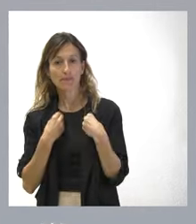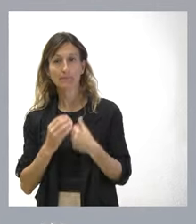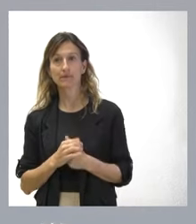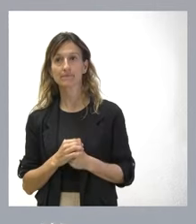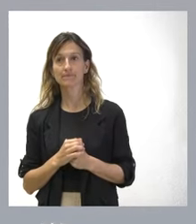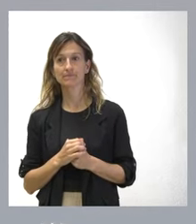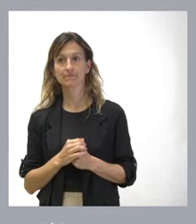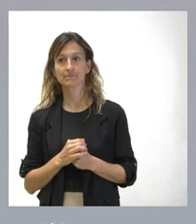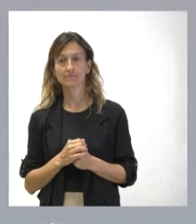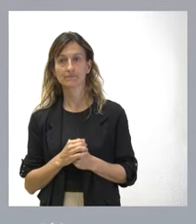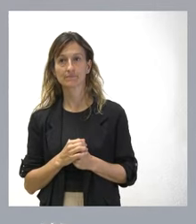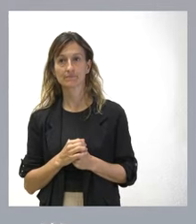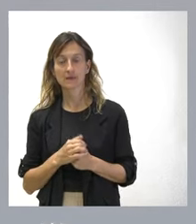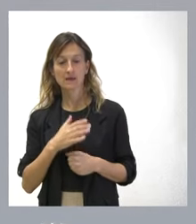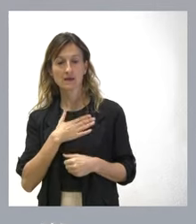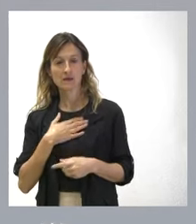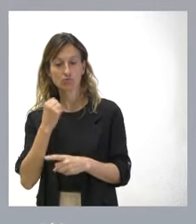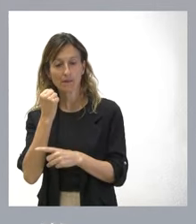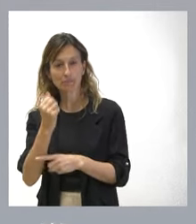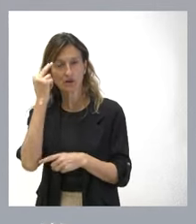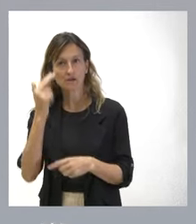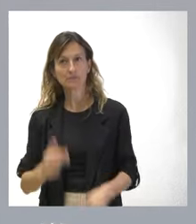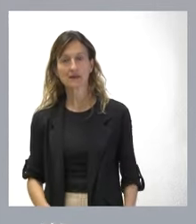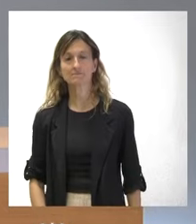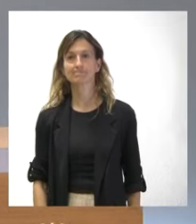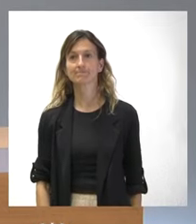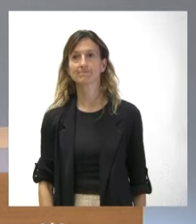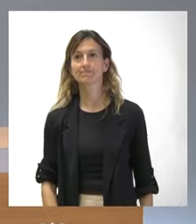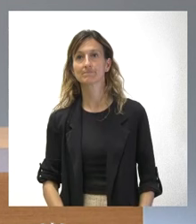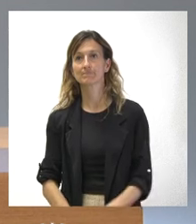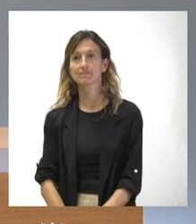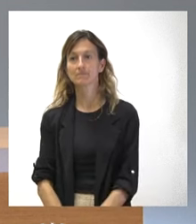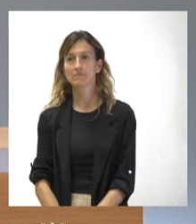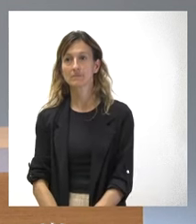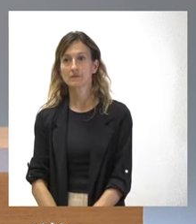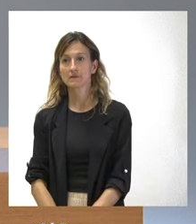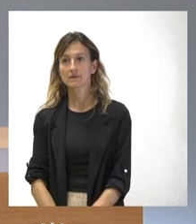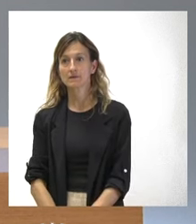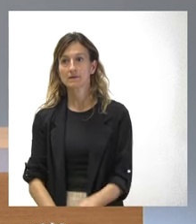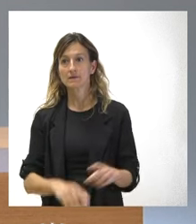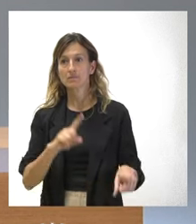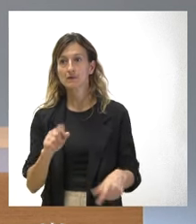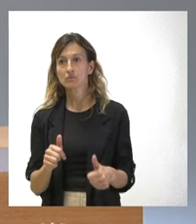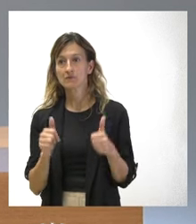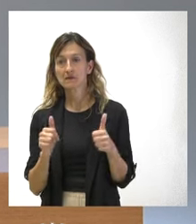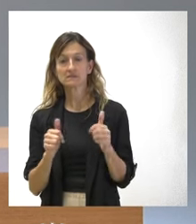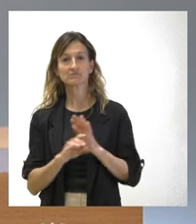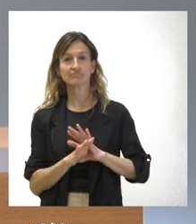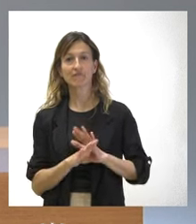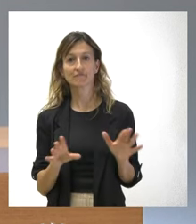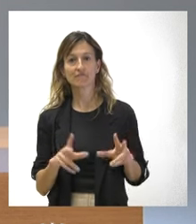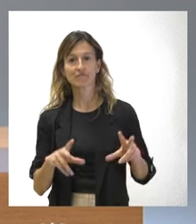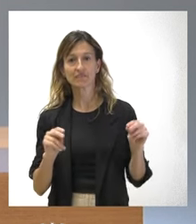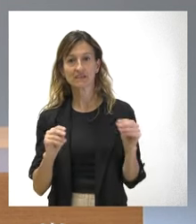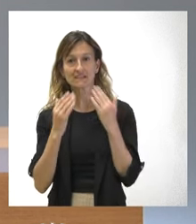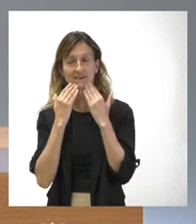elección nosotros la queremos apoyar y la queremos respetar. ¿Alguna pregunta más? Pues aquí terminamos.